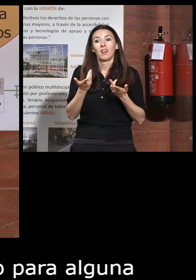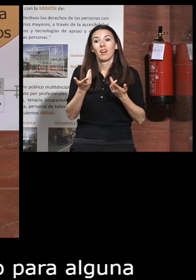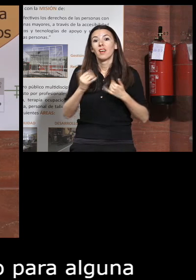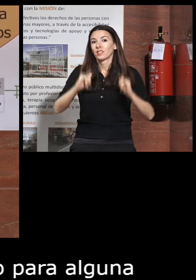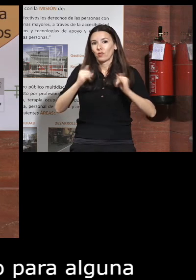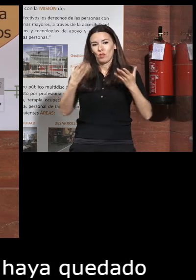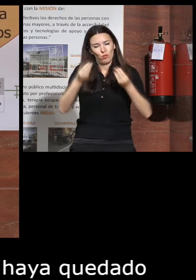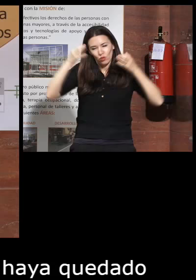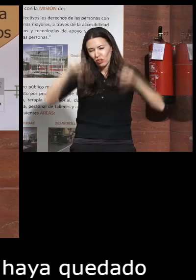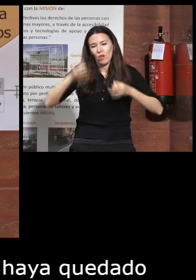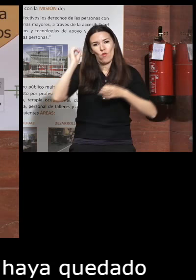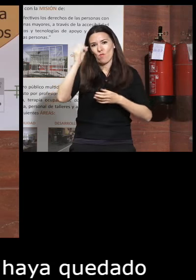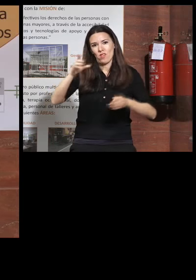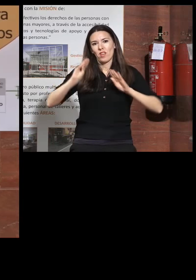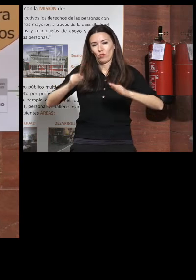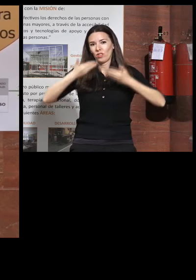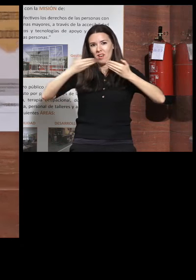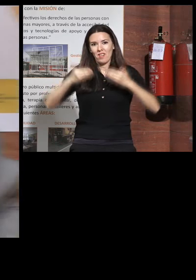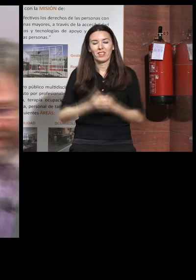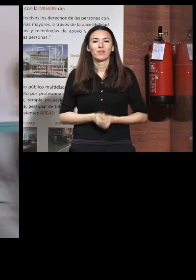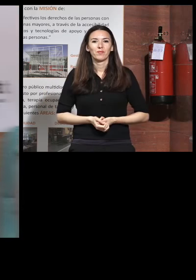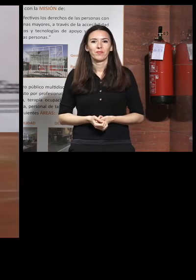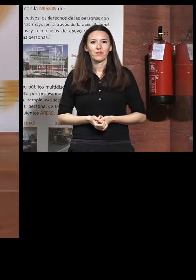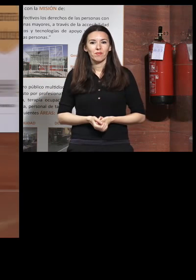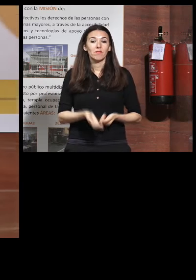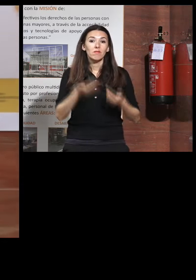que seguro con tu ponencia gracias muchas gracias